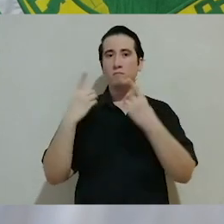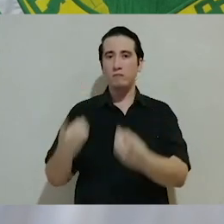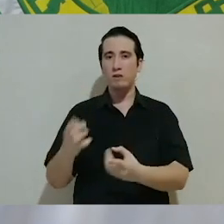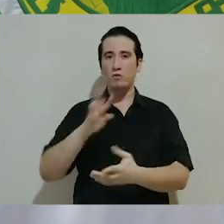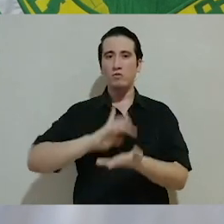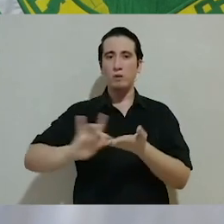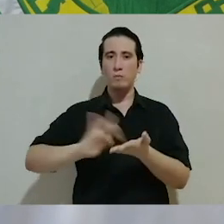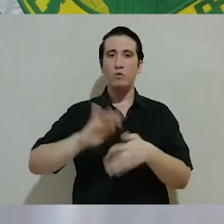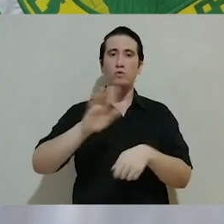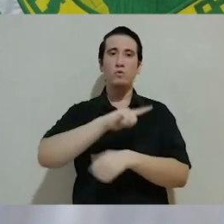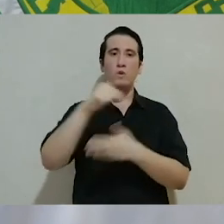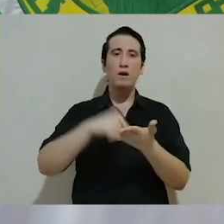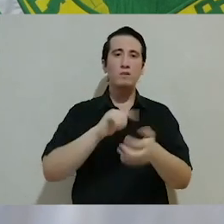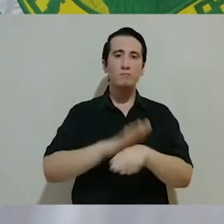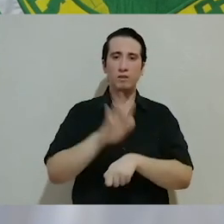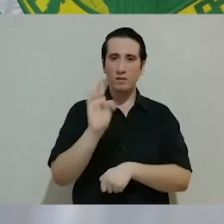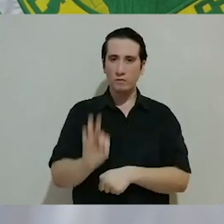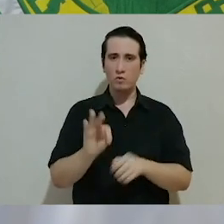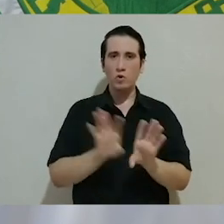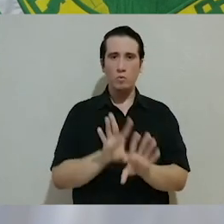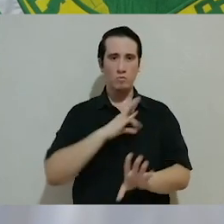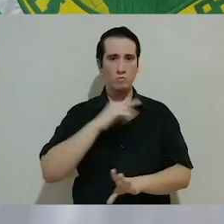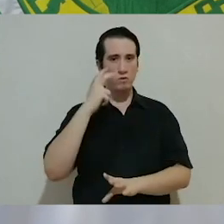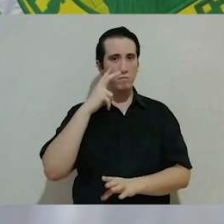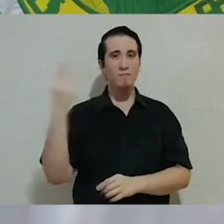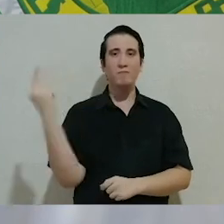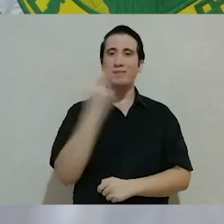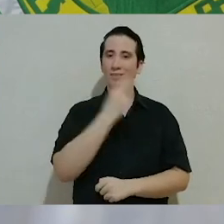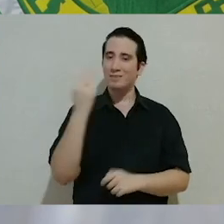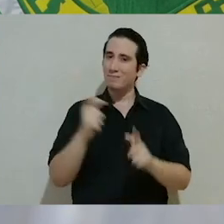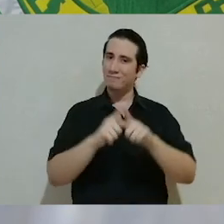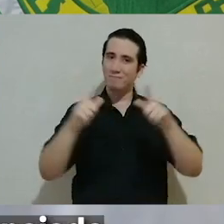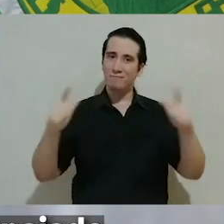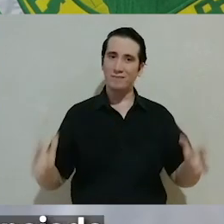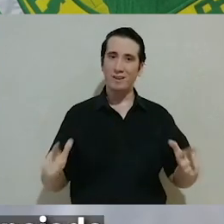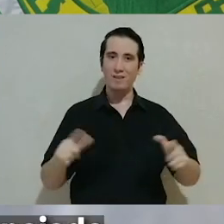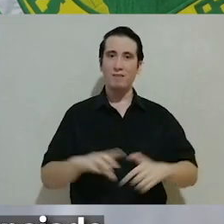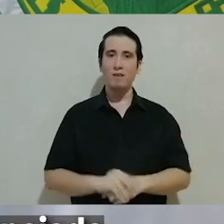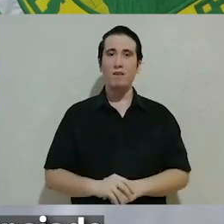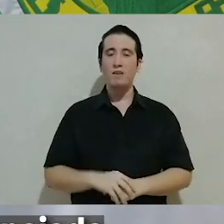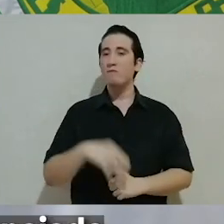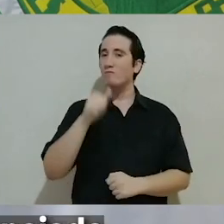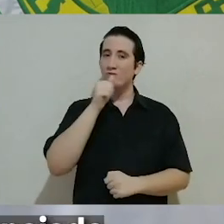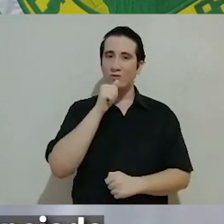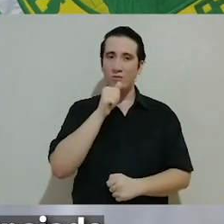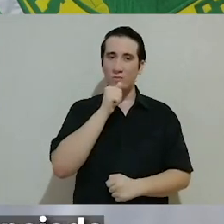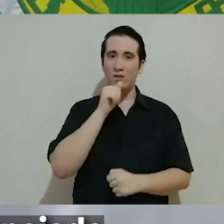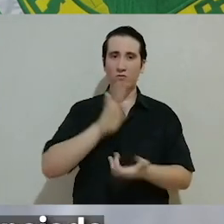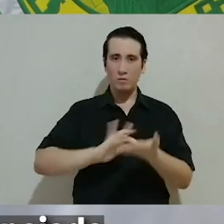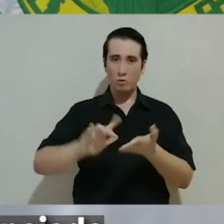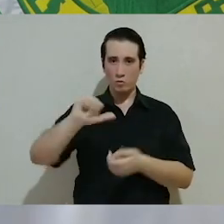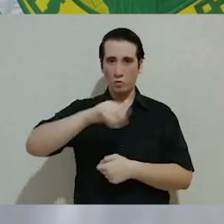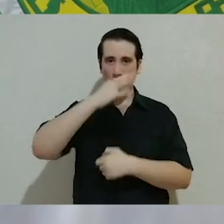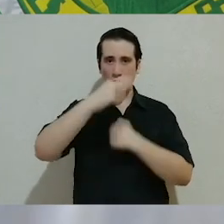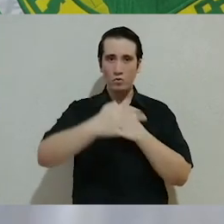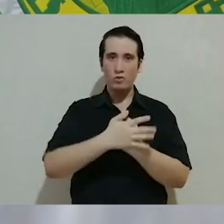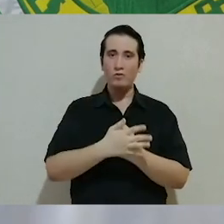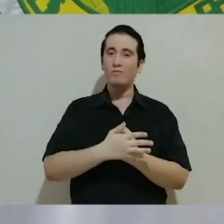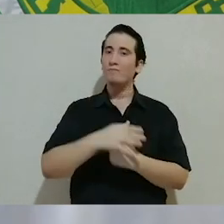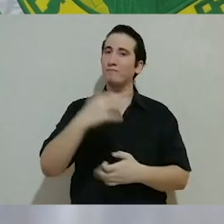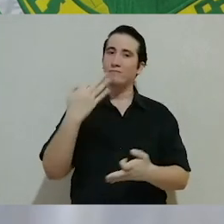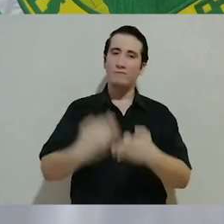apoyos recibidos a las zonas más afectadas, pues como podrán ver la necesidad es grande y a pesar de los apoyos que hoy hemos anunciado,